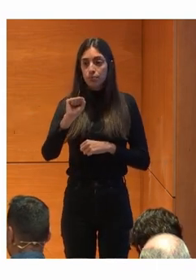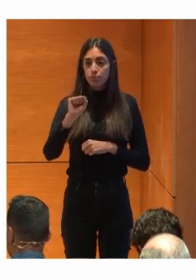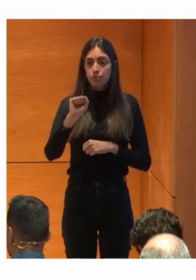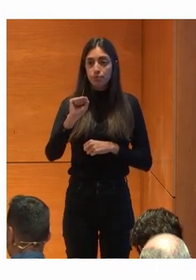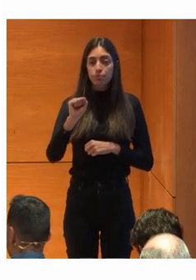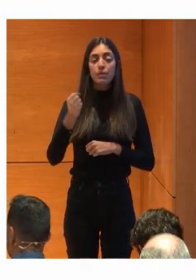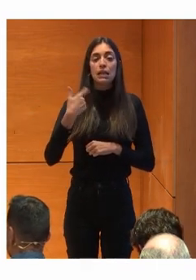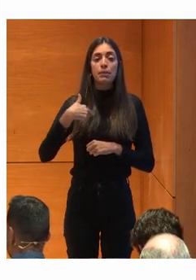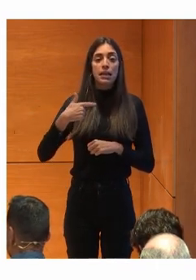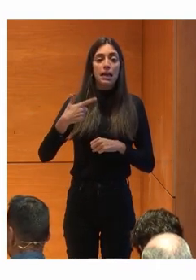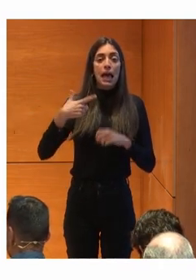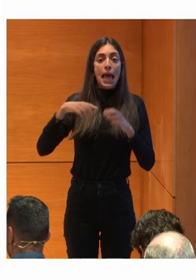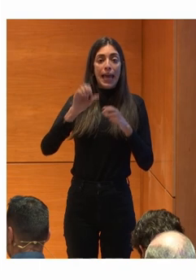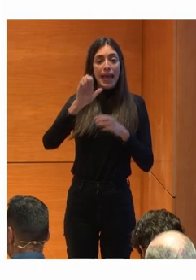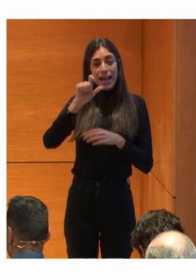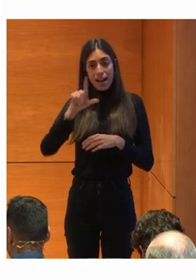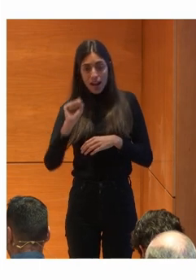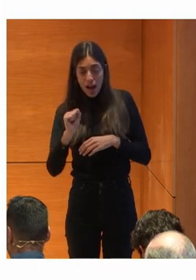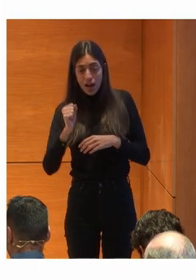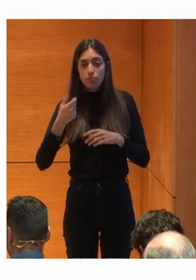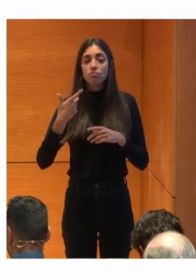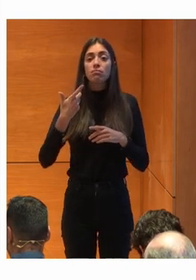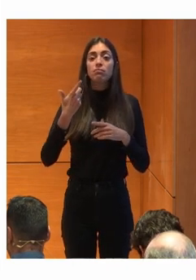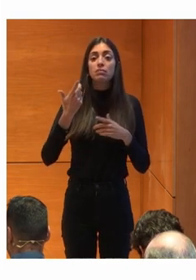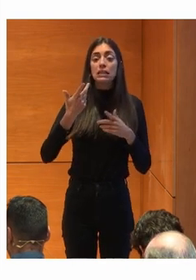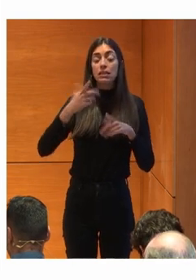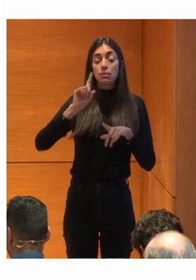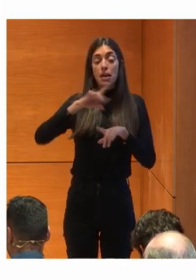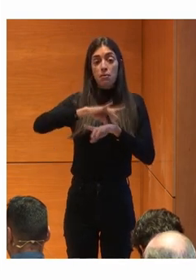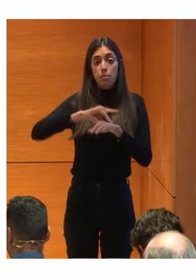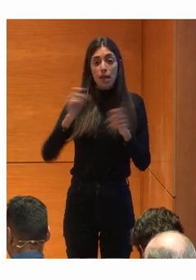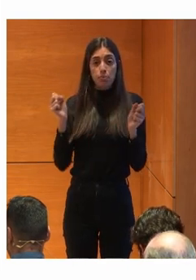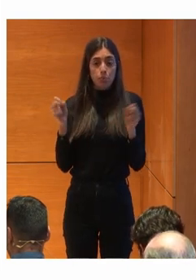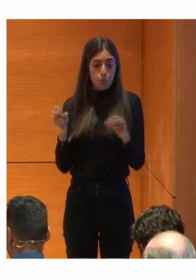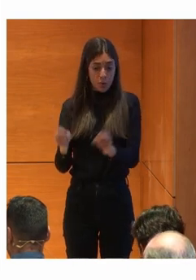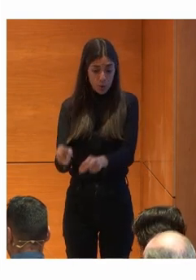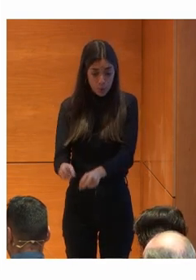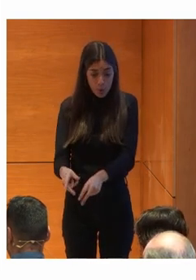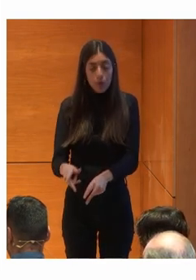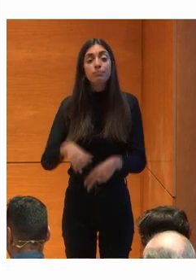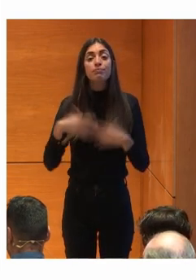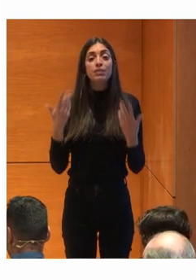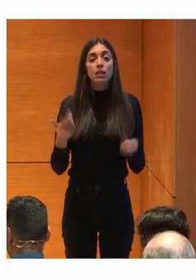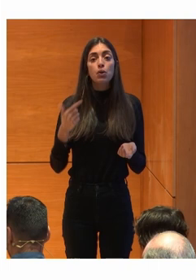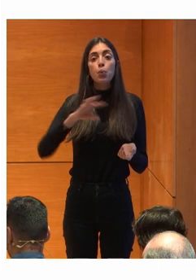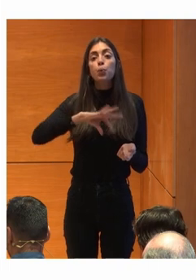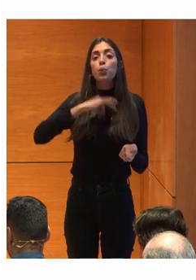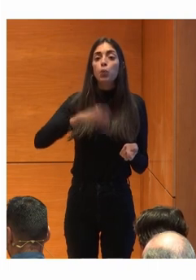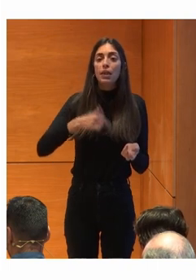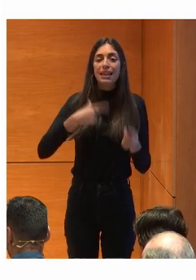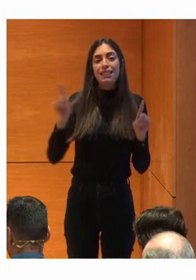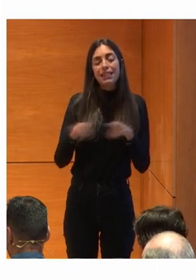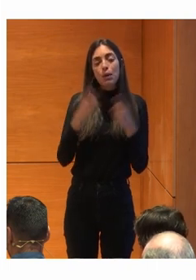Esclerosis múltiple ELA Diferentes enfermedades Neurodegenerativas Etcétera Que al final Cursan con la misma Independientemente Del